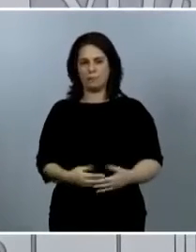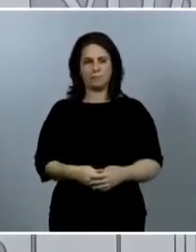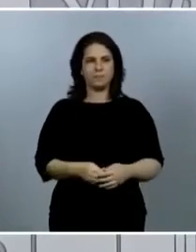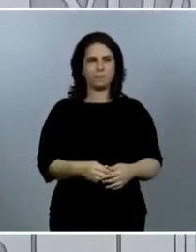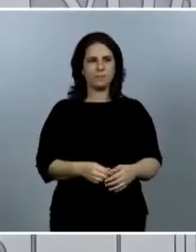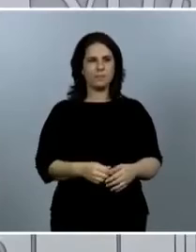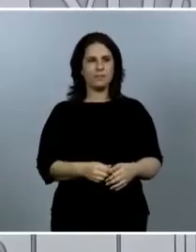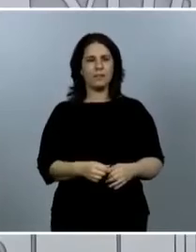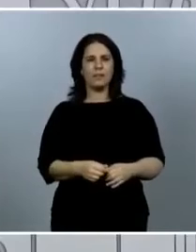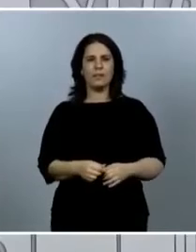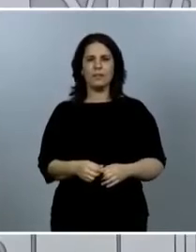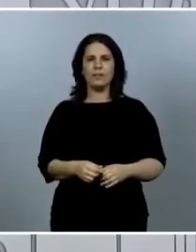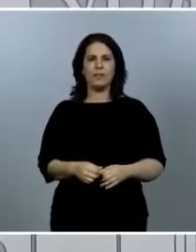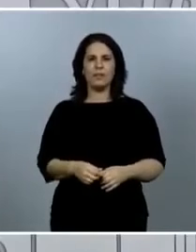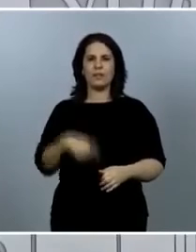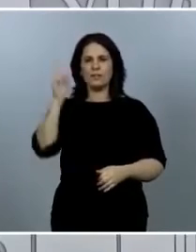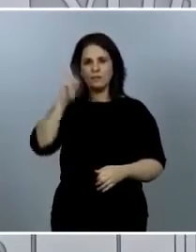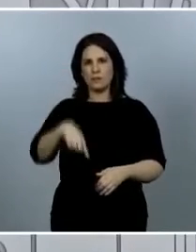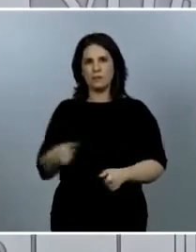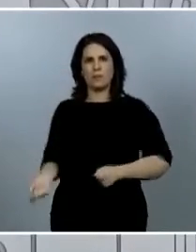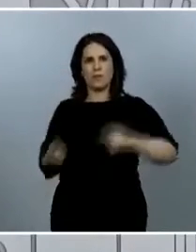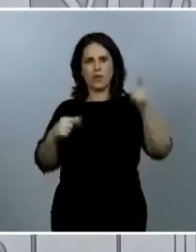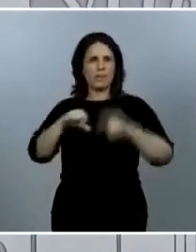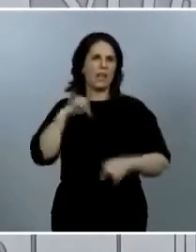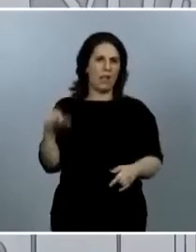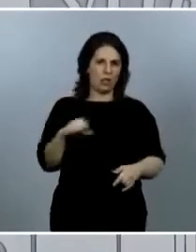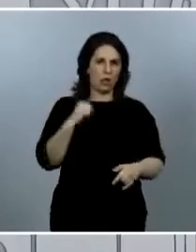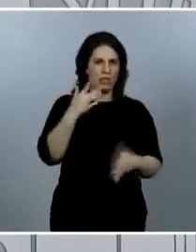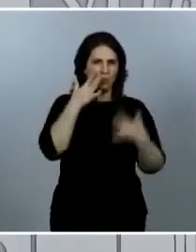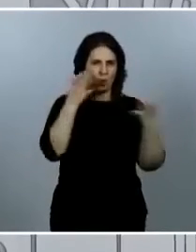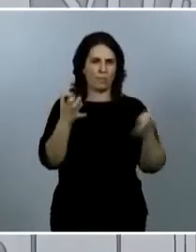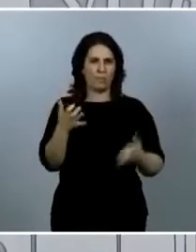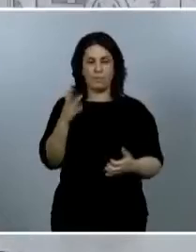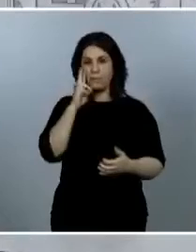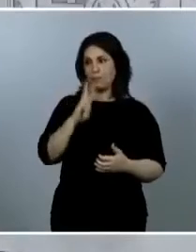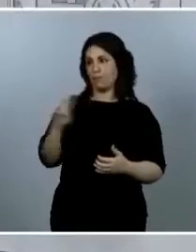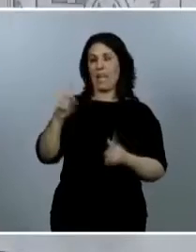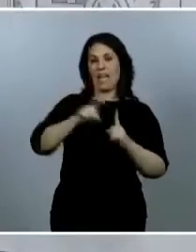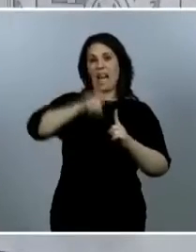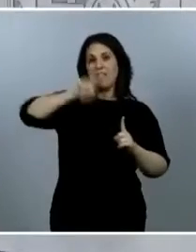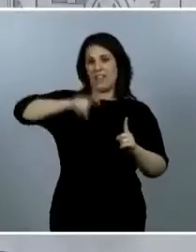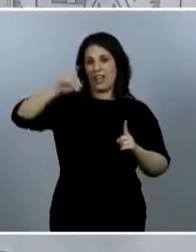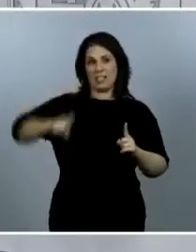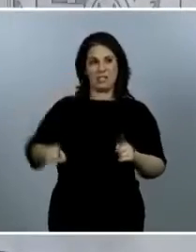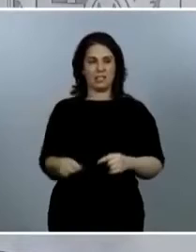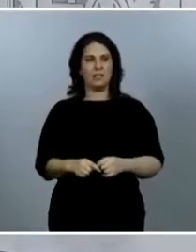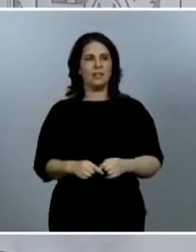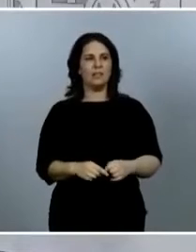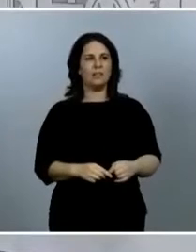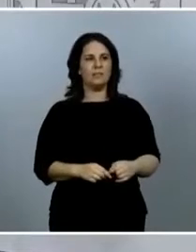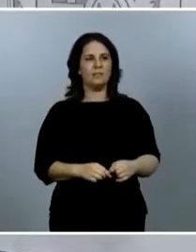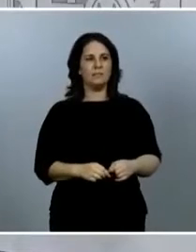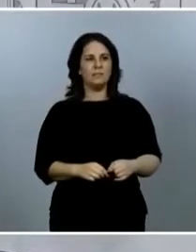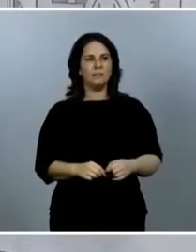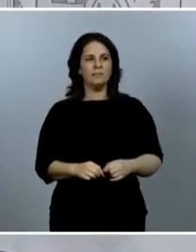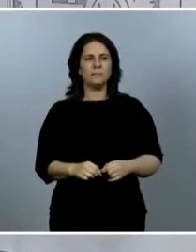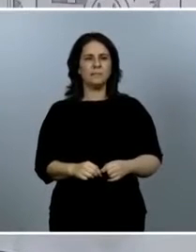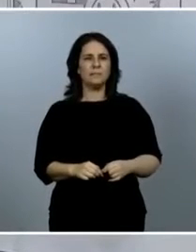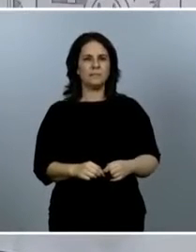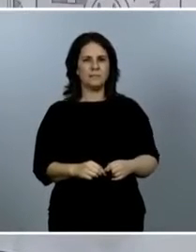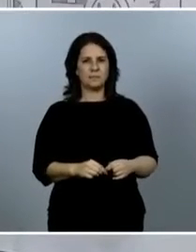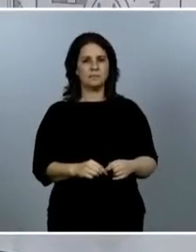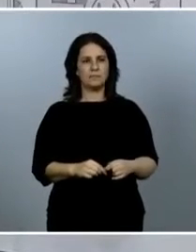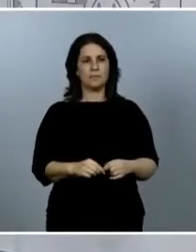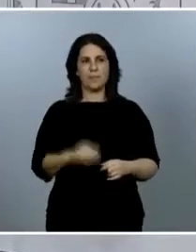hospitalizaciones. Si ven ahora, creo que tenemos unas gráficas disponibles. Ahora mismo tenemos